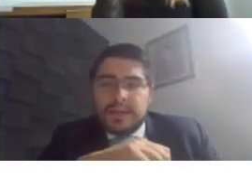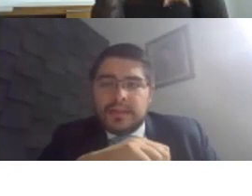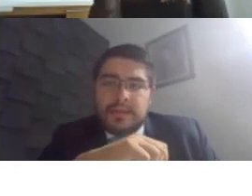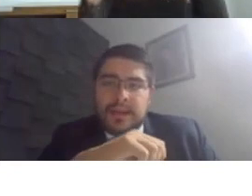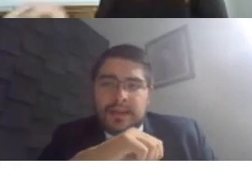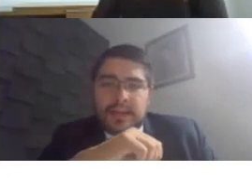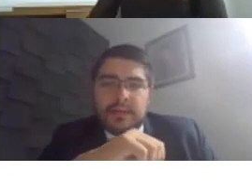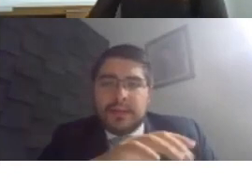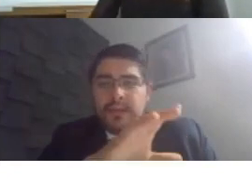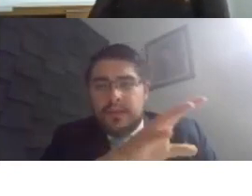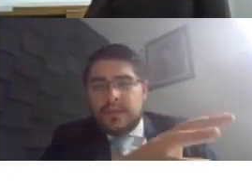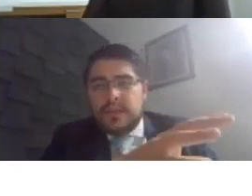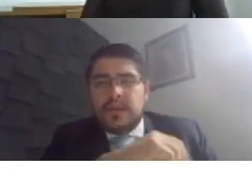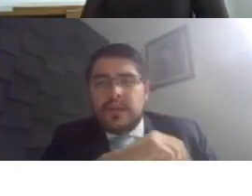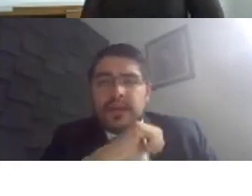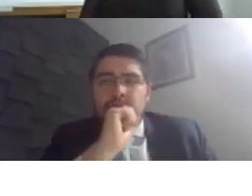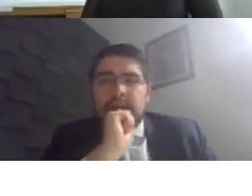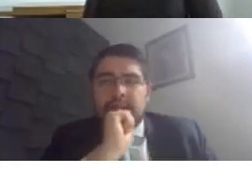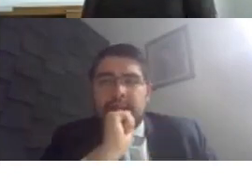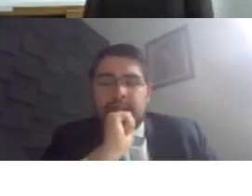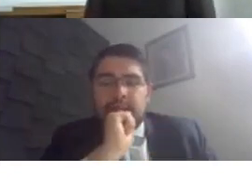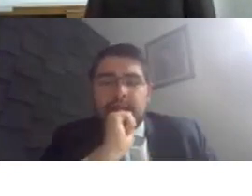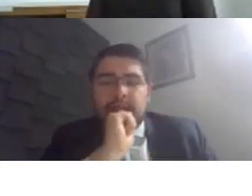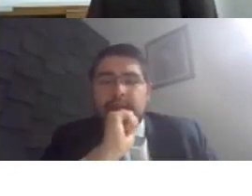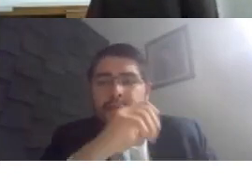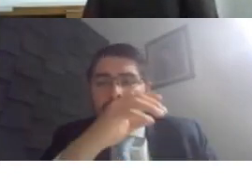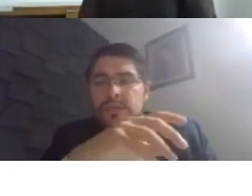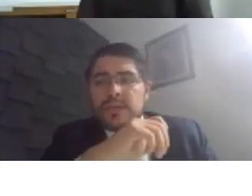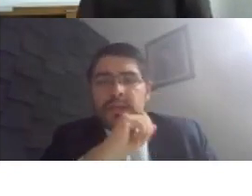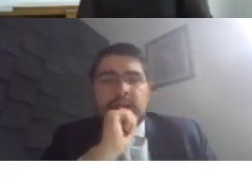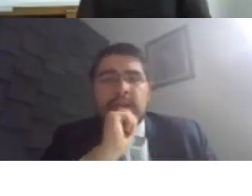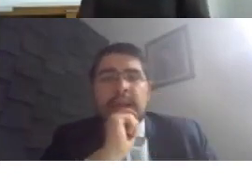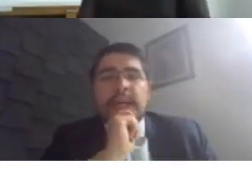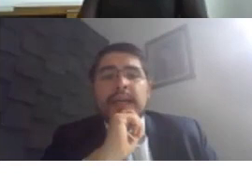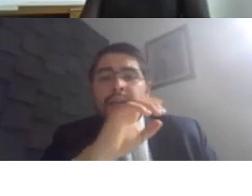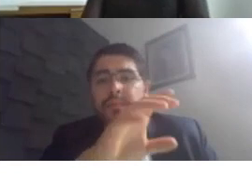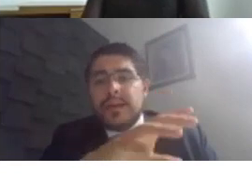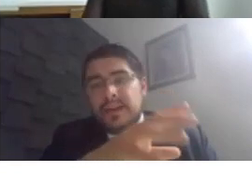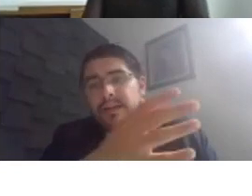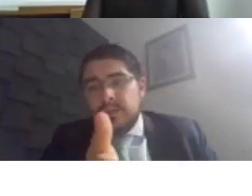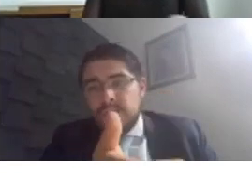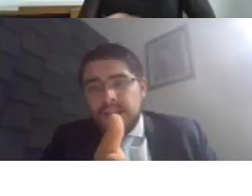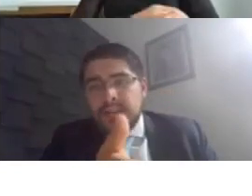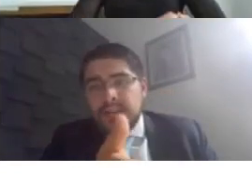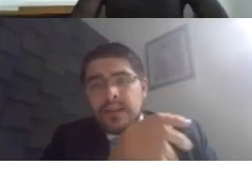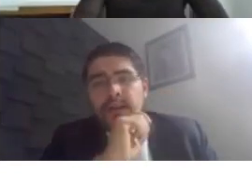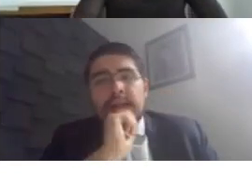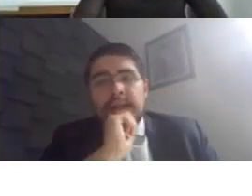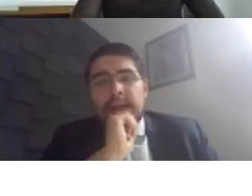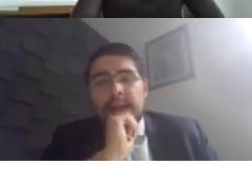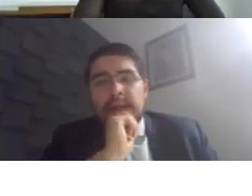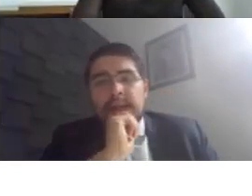vigentes y aplicables al patrón y según la naturaleza del negocio que se desarrolla se puede derivar en multas